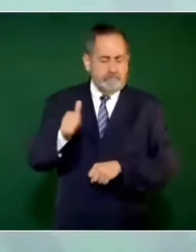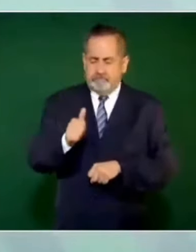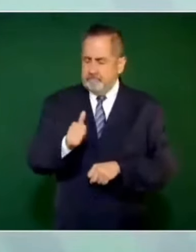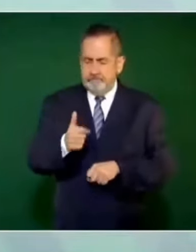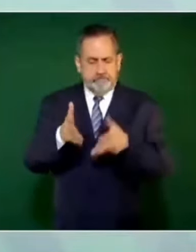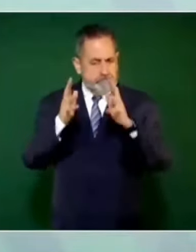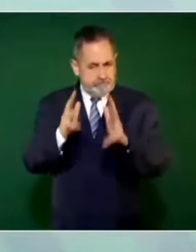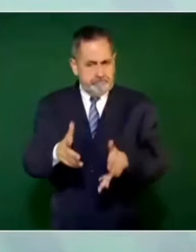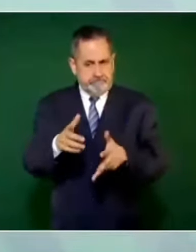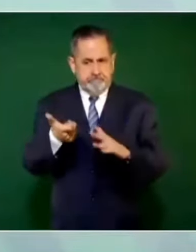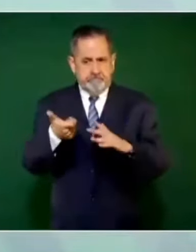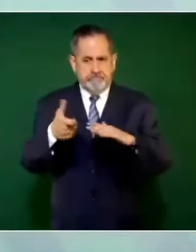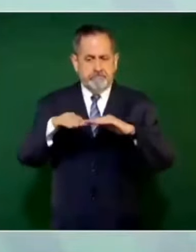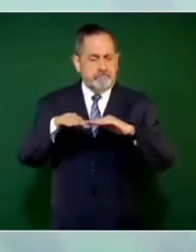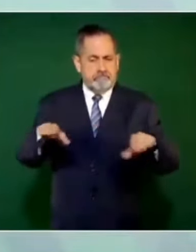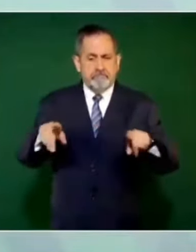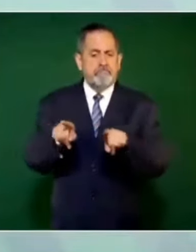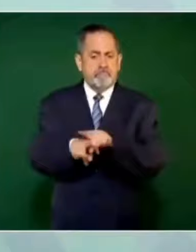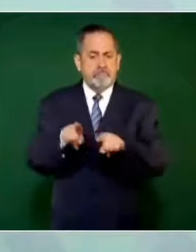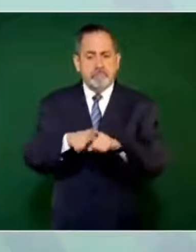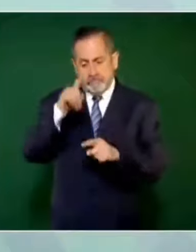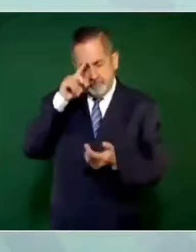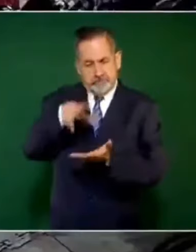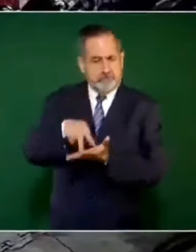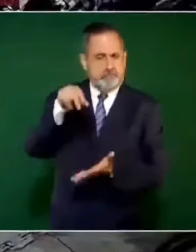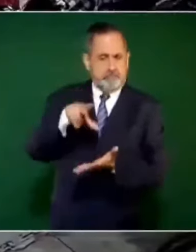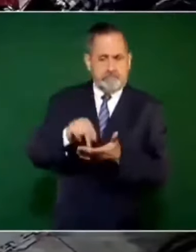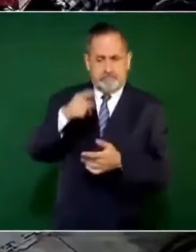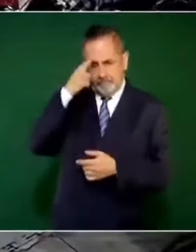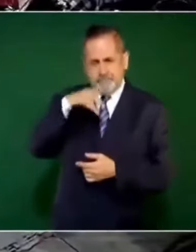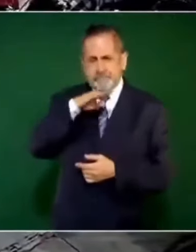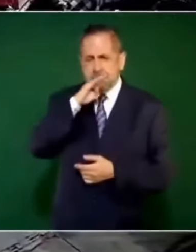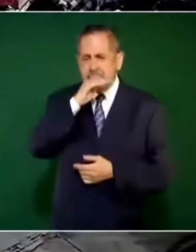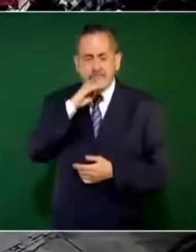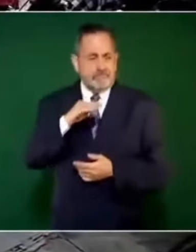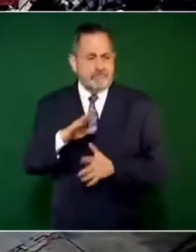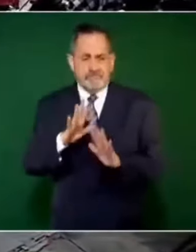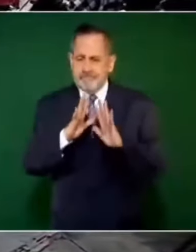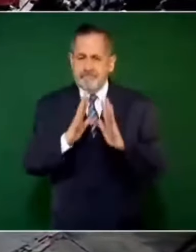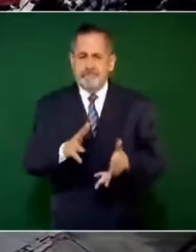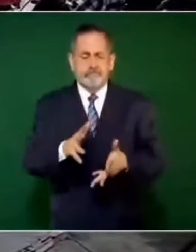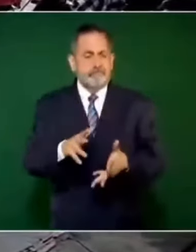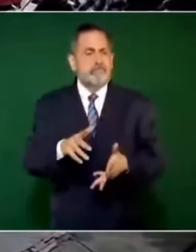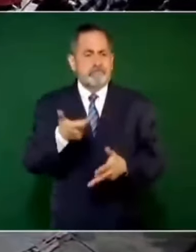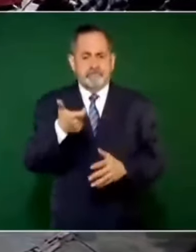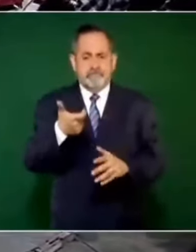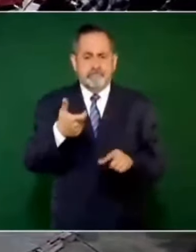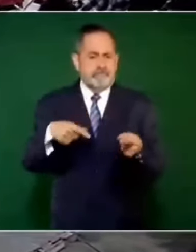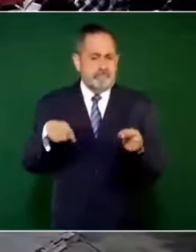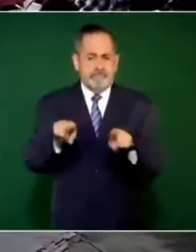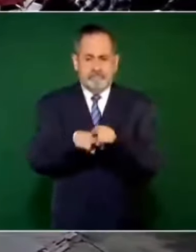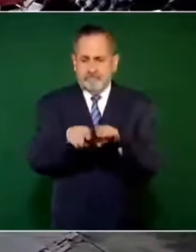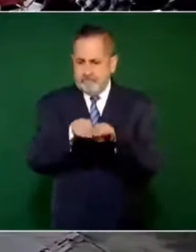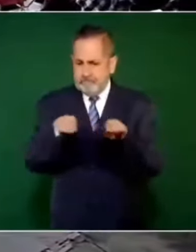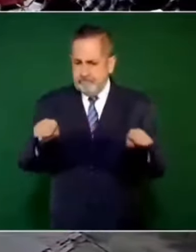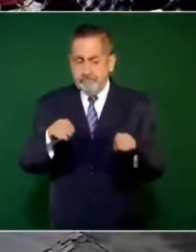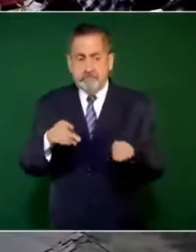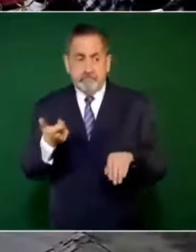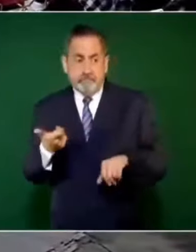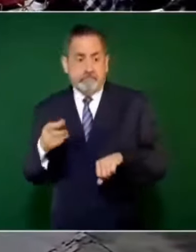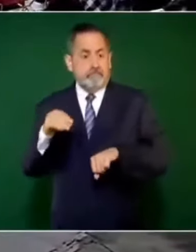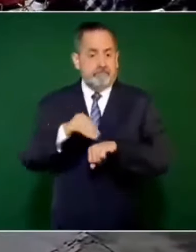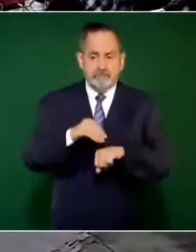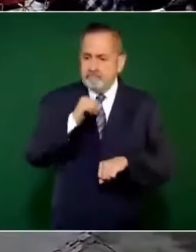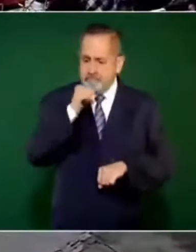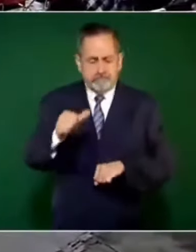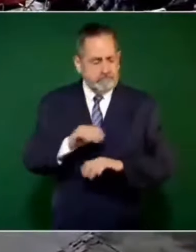de la harina de maíz. Eso es una buena noticia. Y agradecerle a